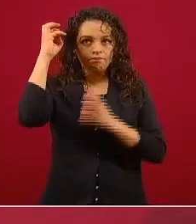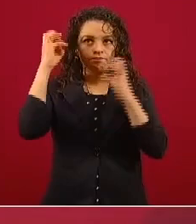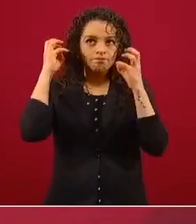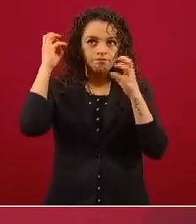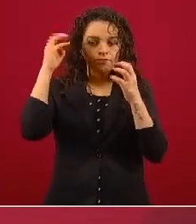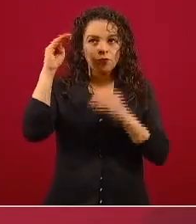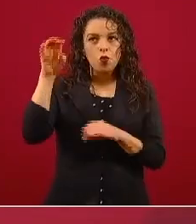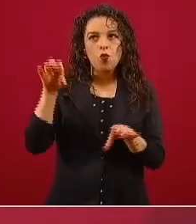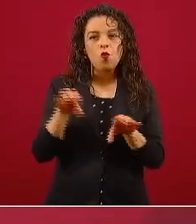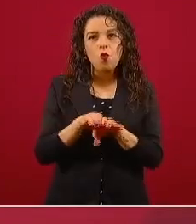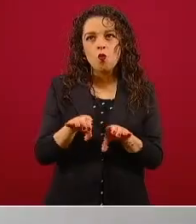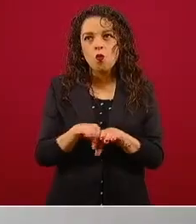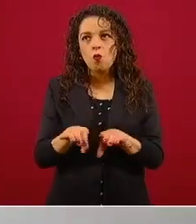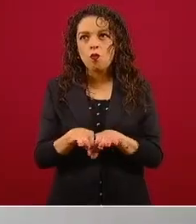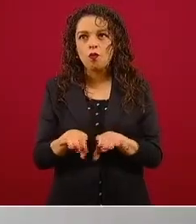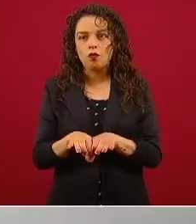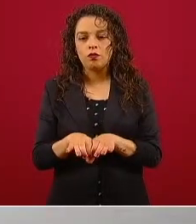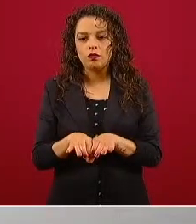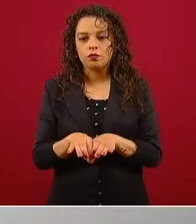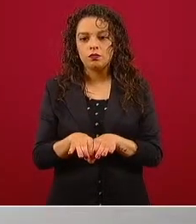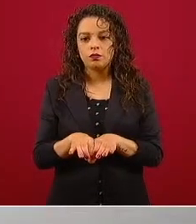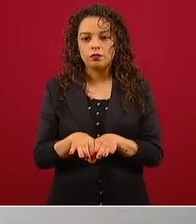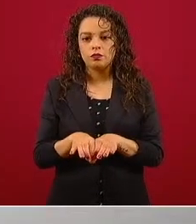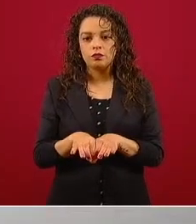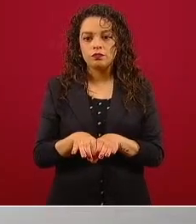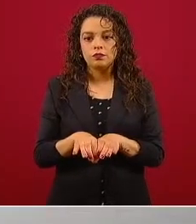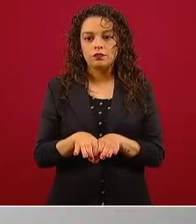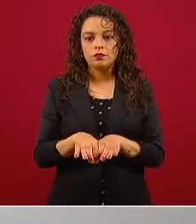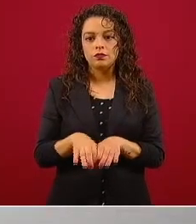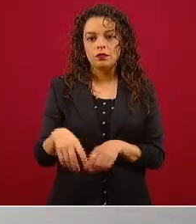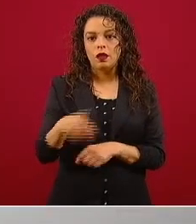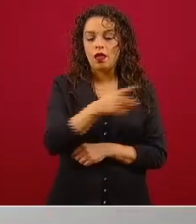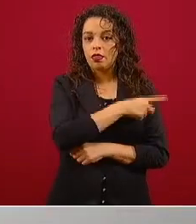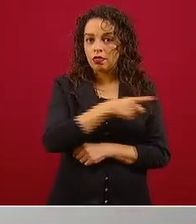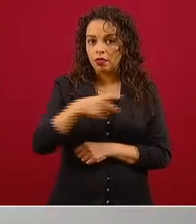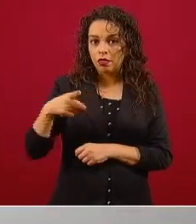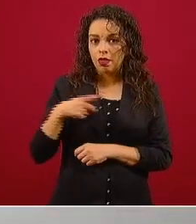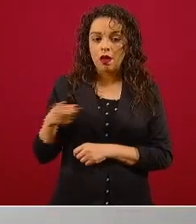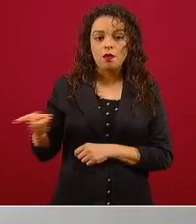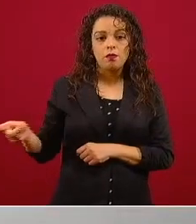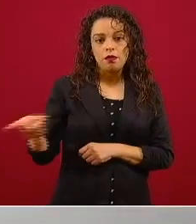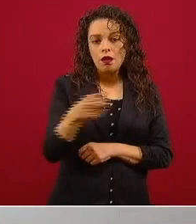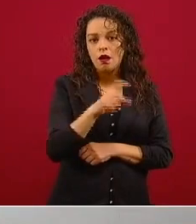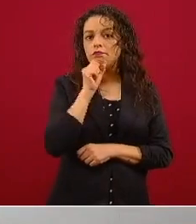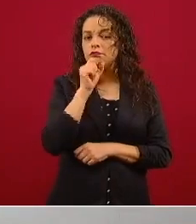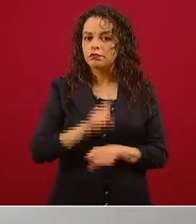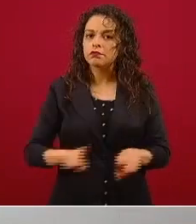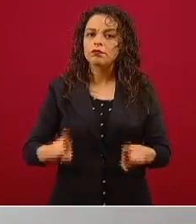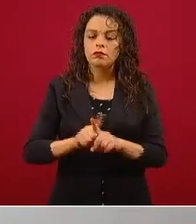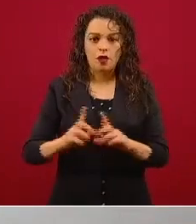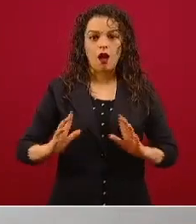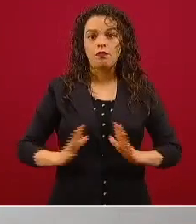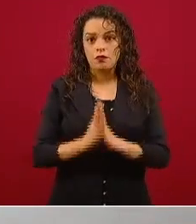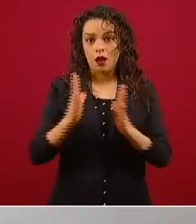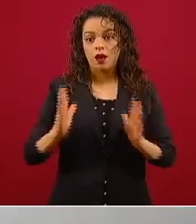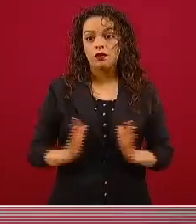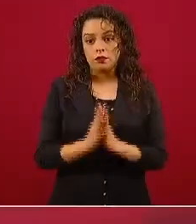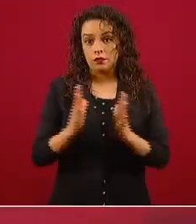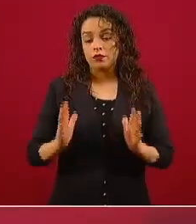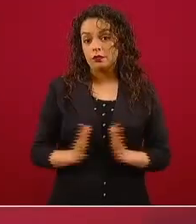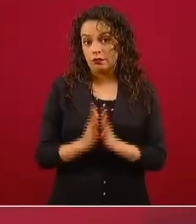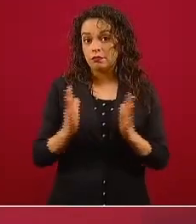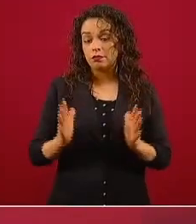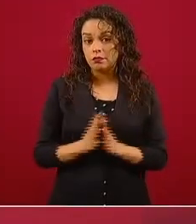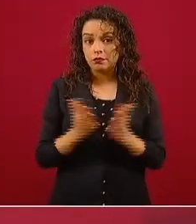cooperen, porque el atacarme